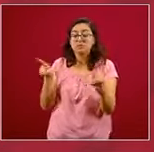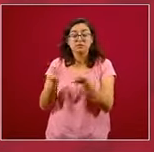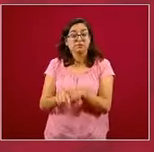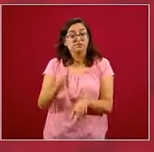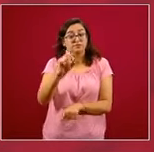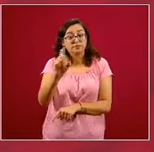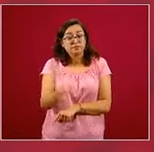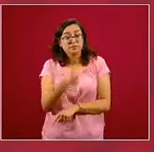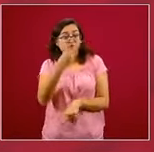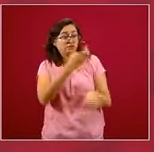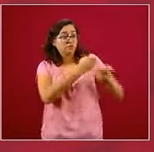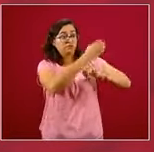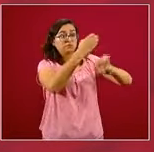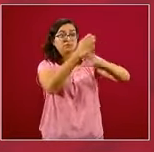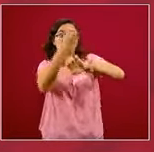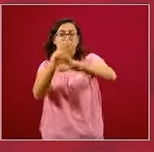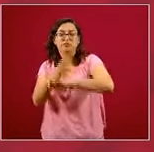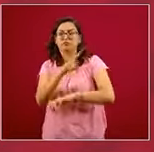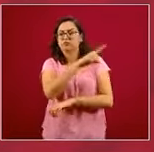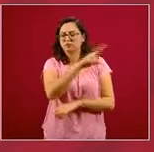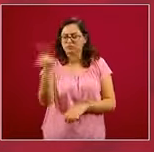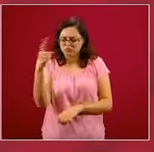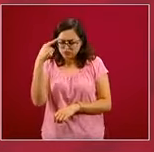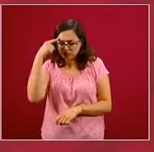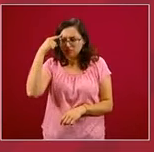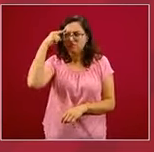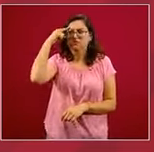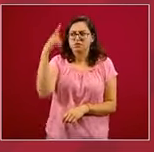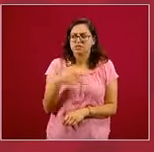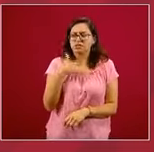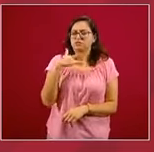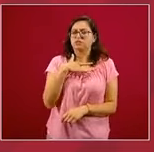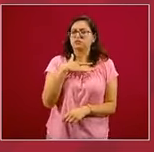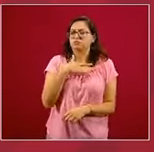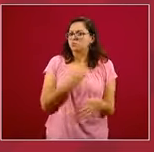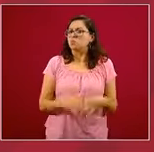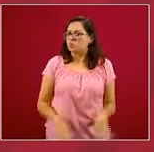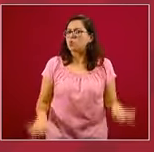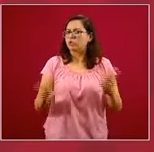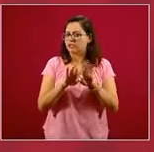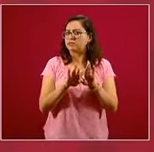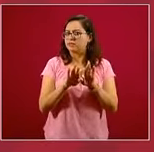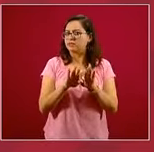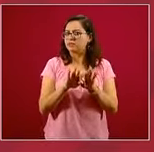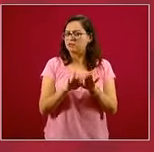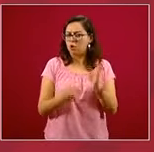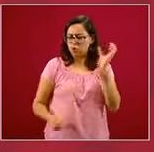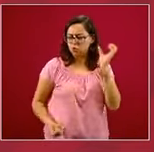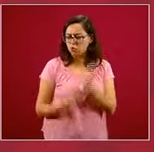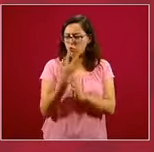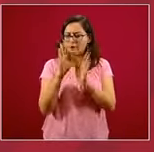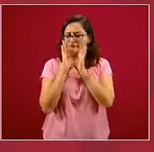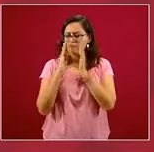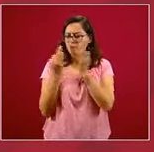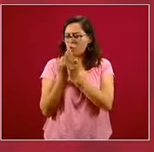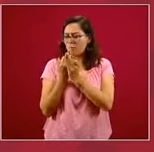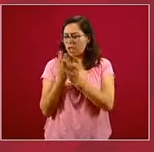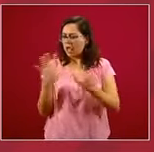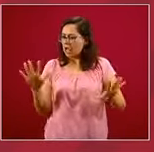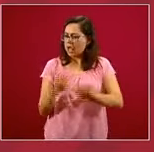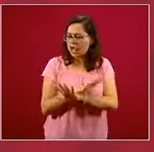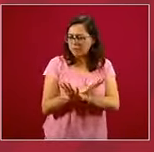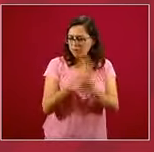entidades federativas exista la conciencia de la importancia de cambiar el rumbo de manera muy radical